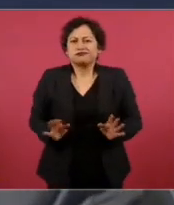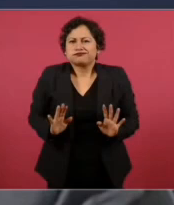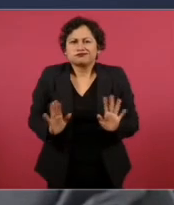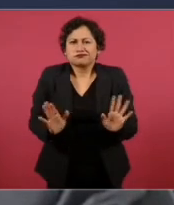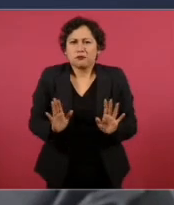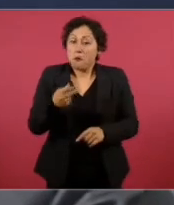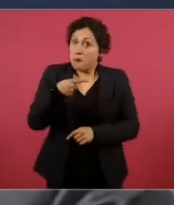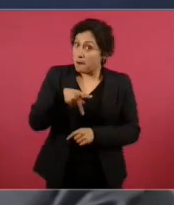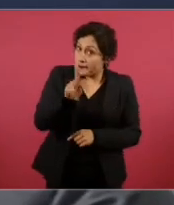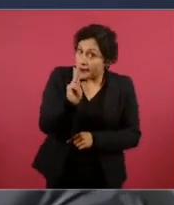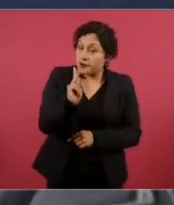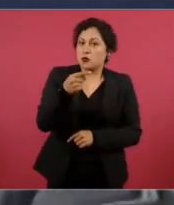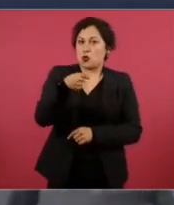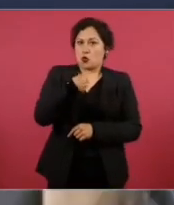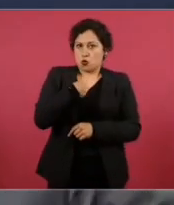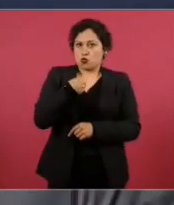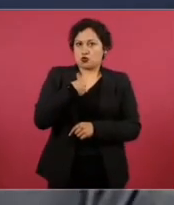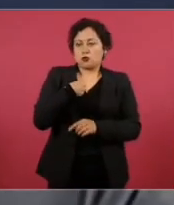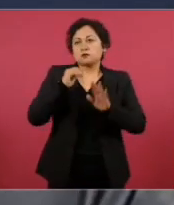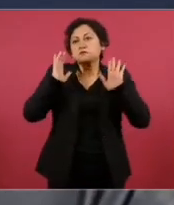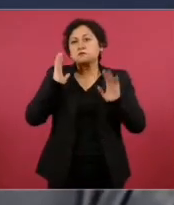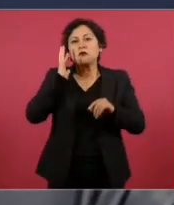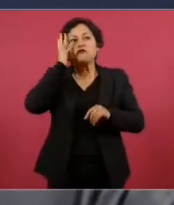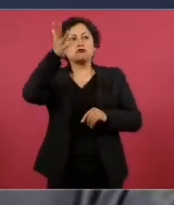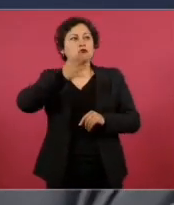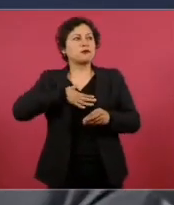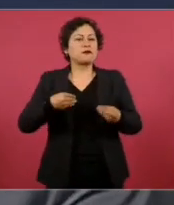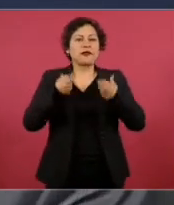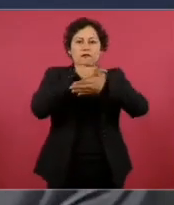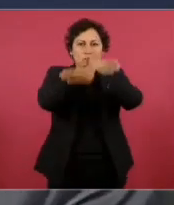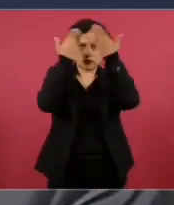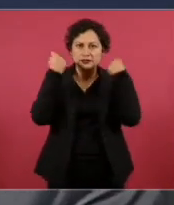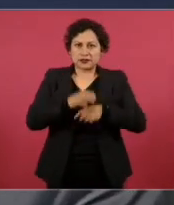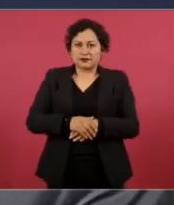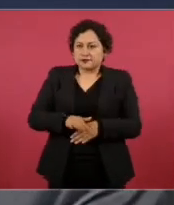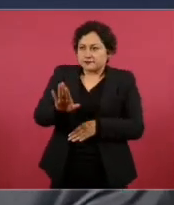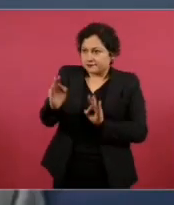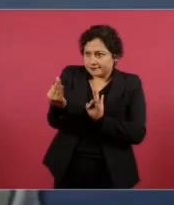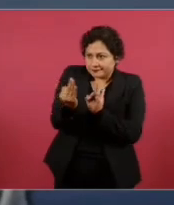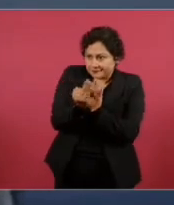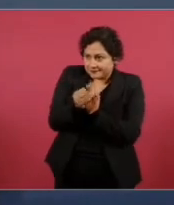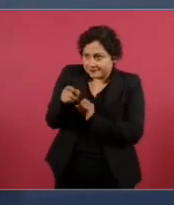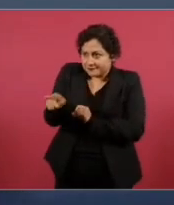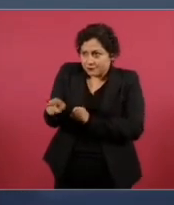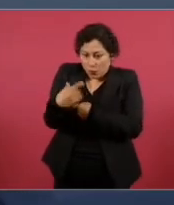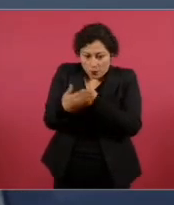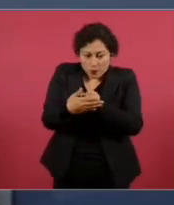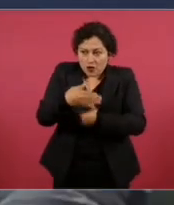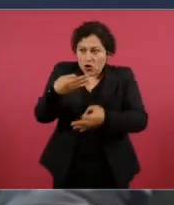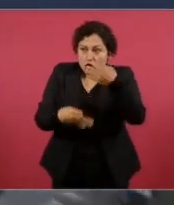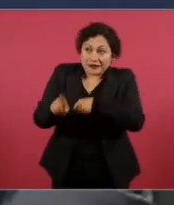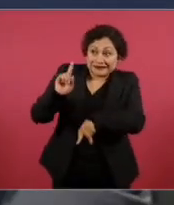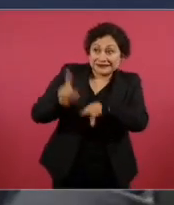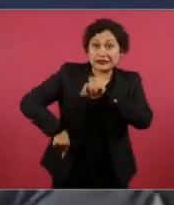que sí voy a estar, no sé qué me va a deparar el destino. Lo que te va a deparar en el corto plazo es un proceso para ver si pierdes el